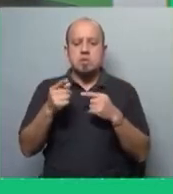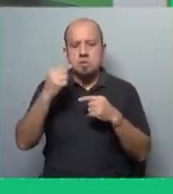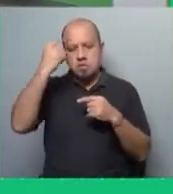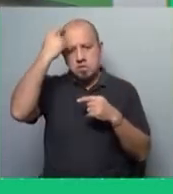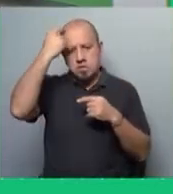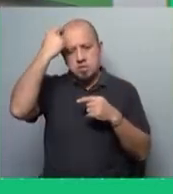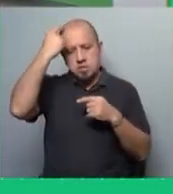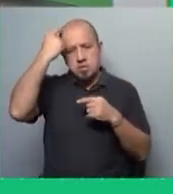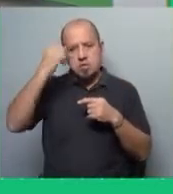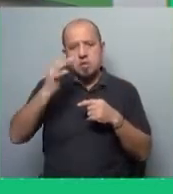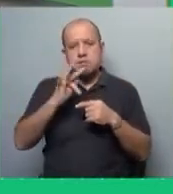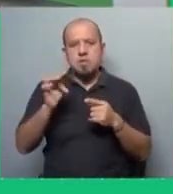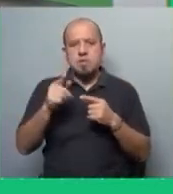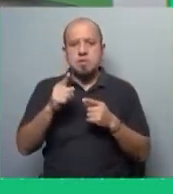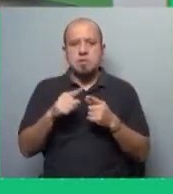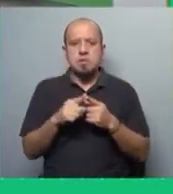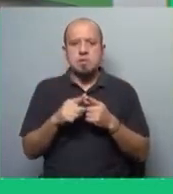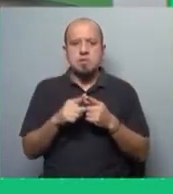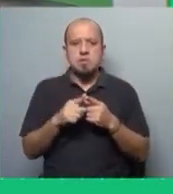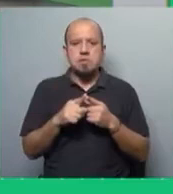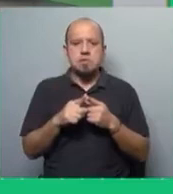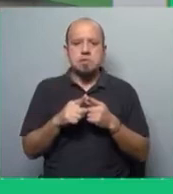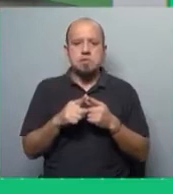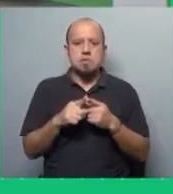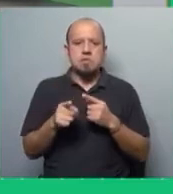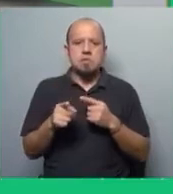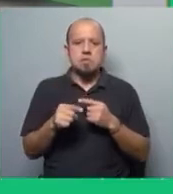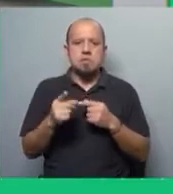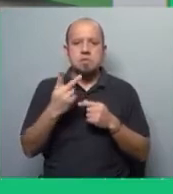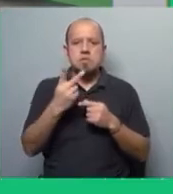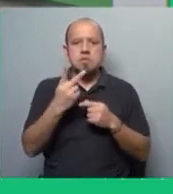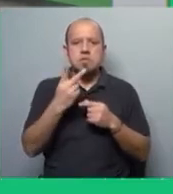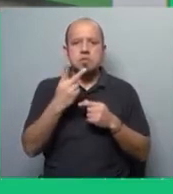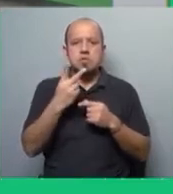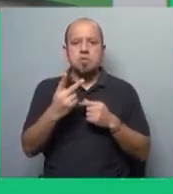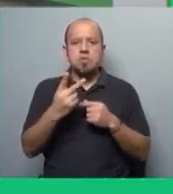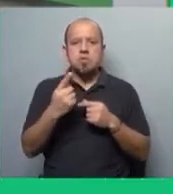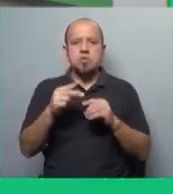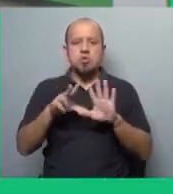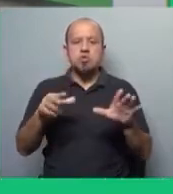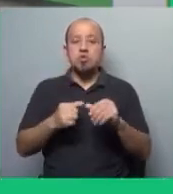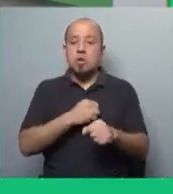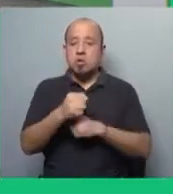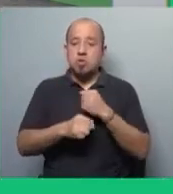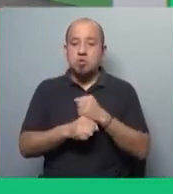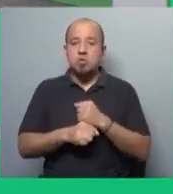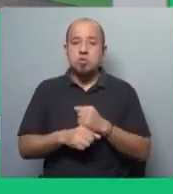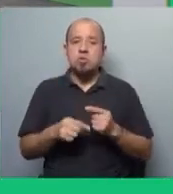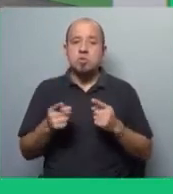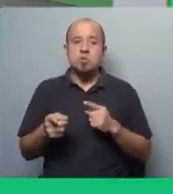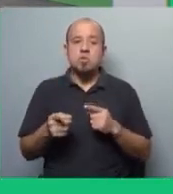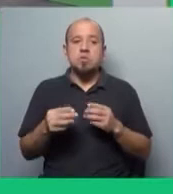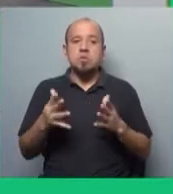de Francia, hace ya 218 años, quedó con una...